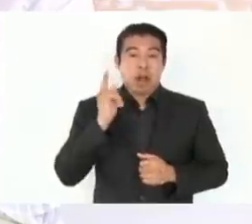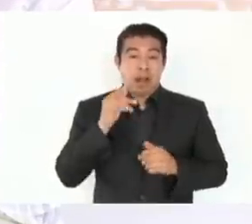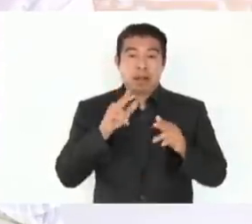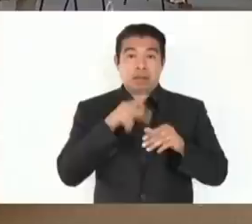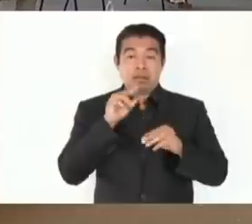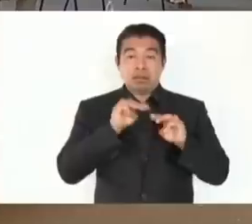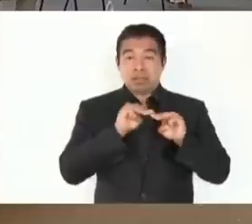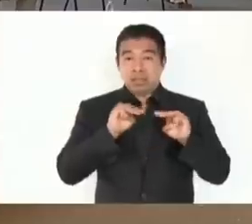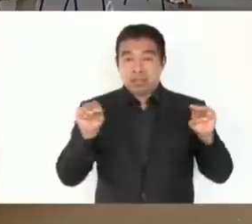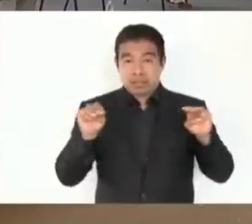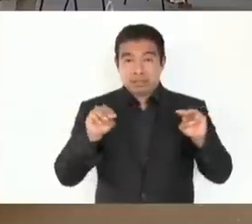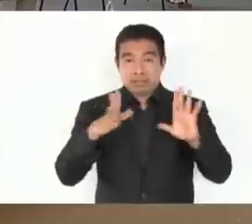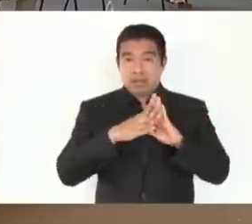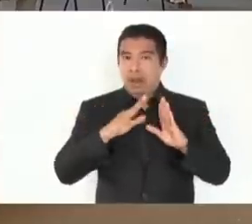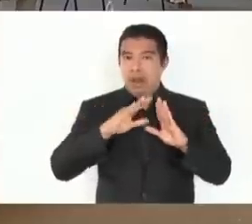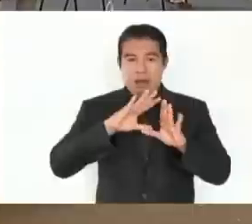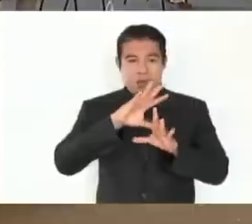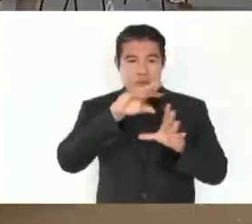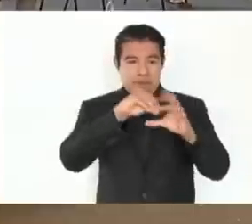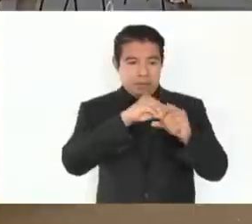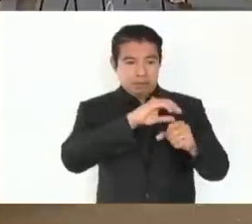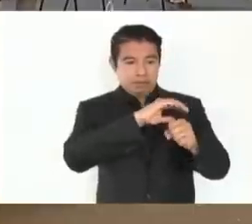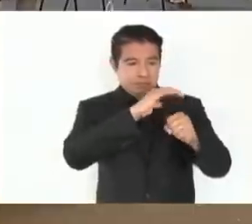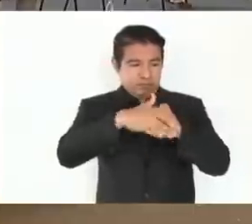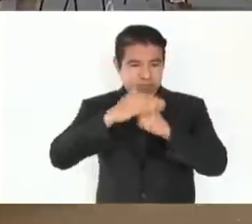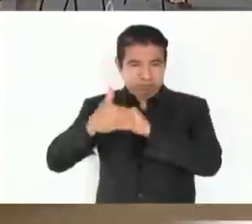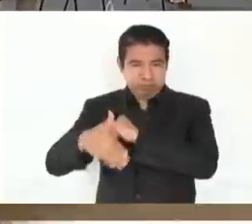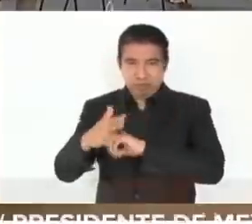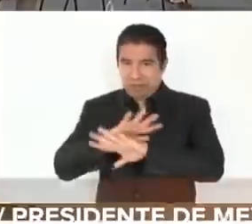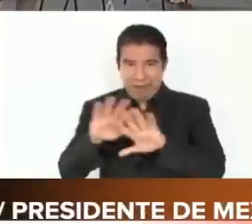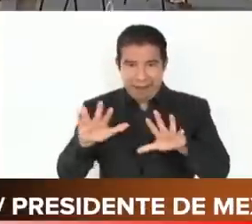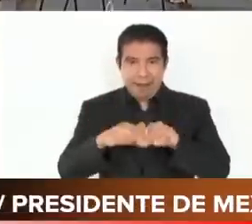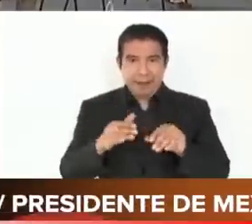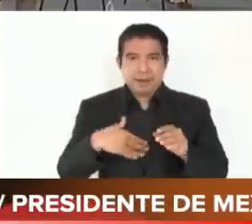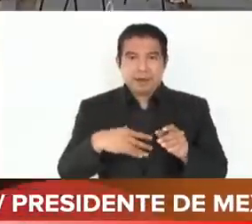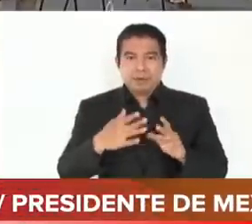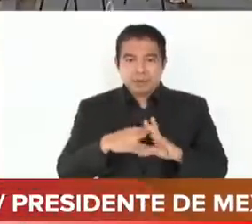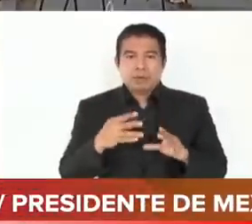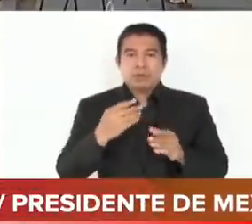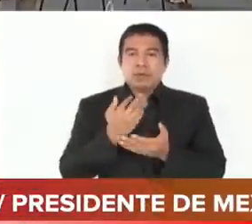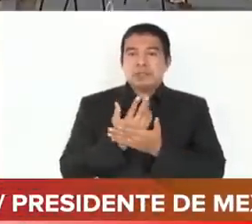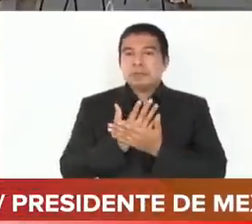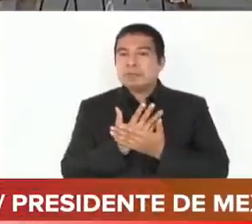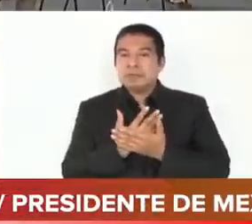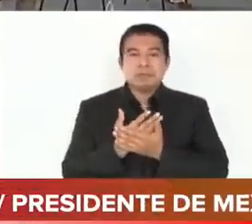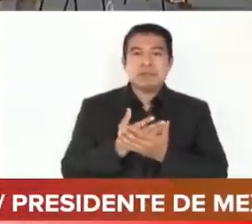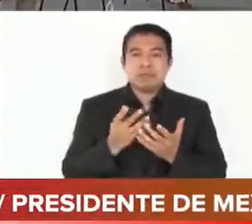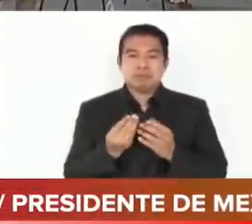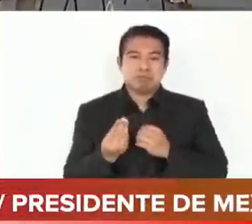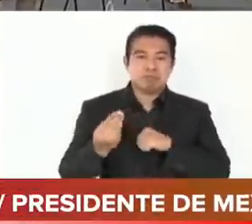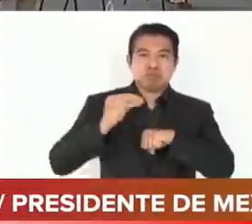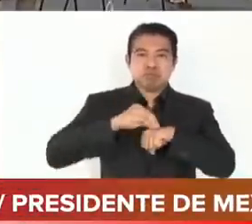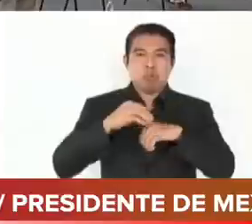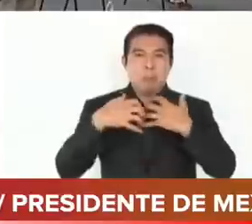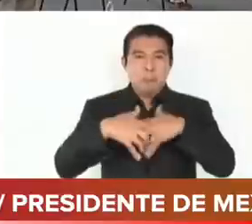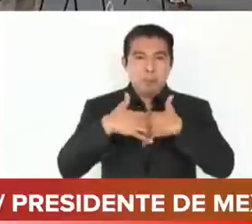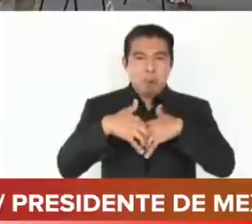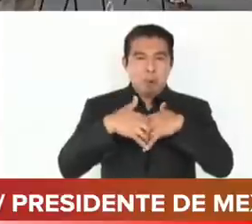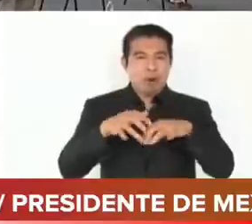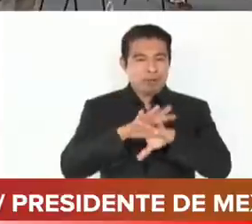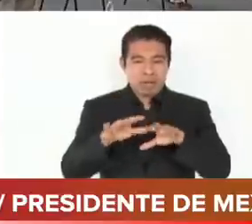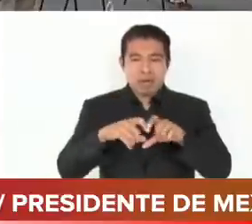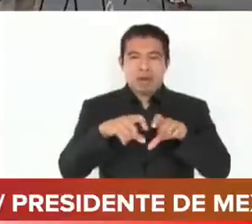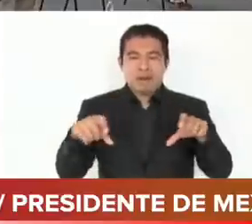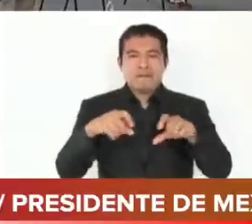kilómetros terminados, ya nada más esperando el balastro y el que se coloque en los